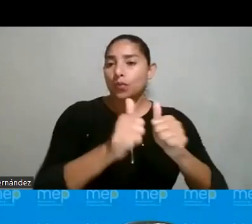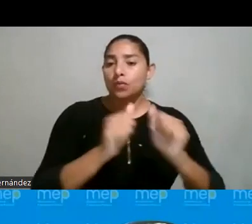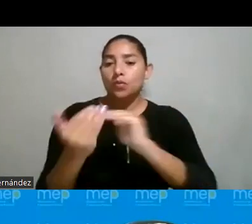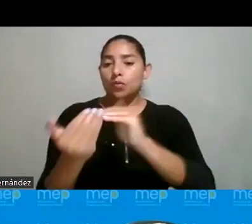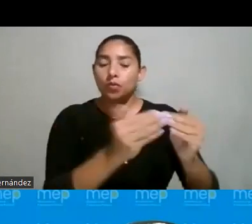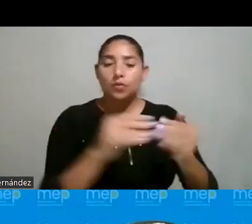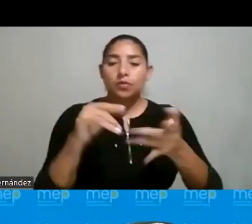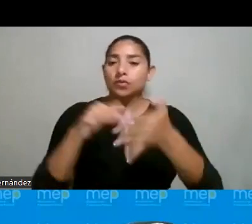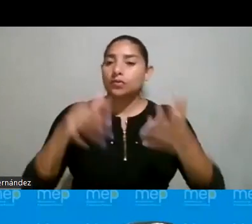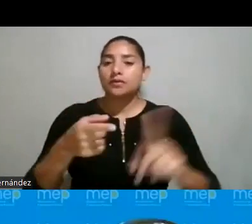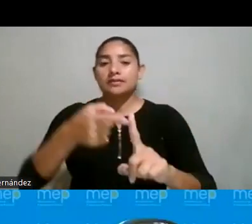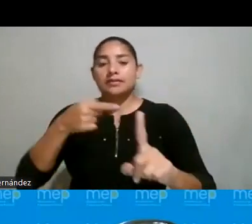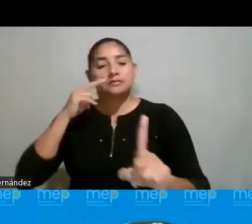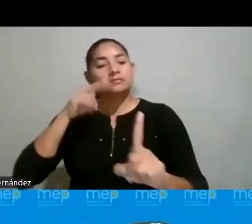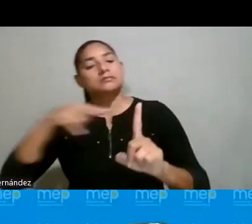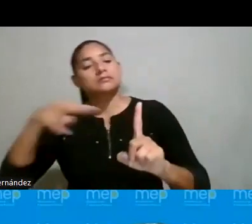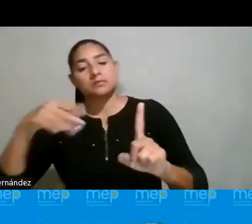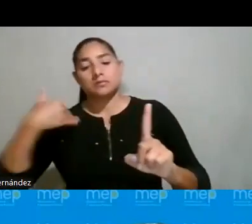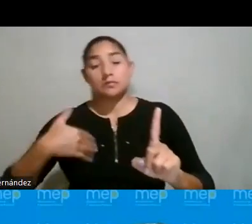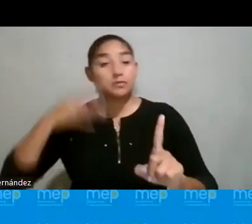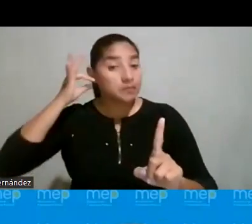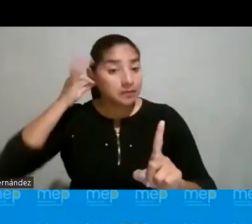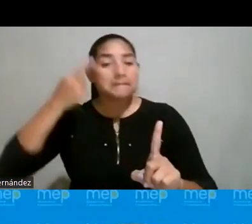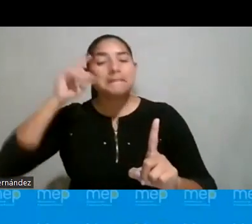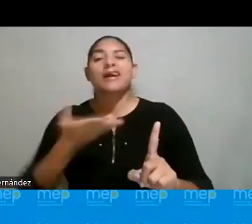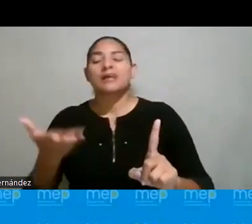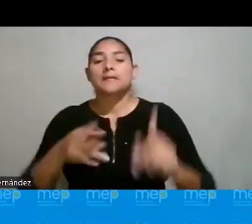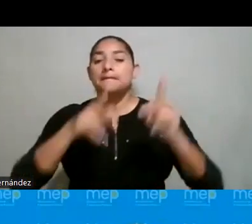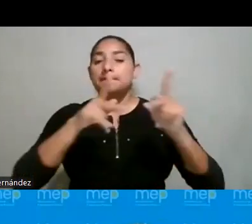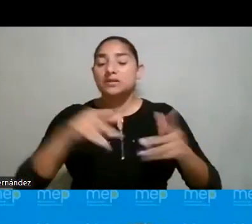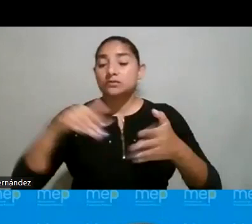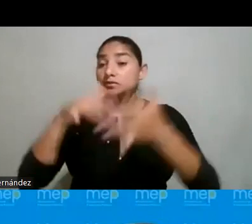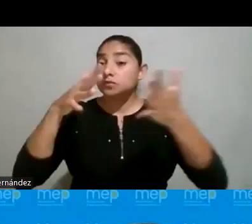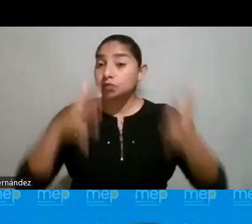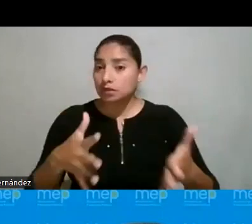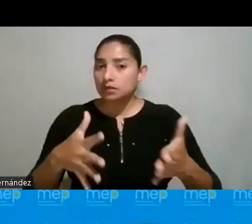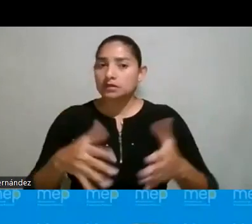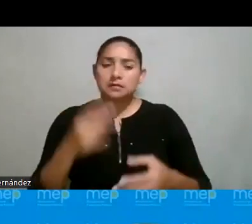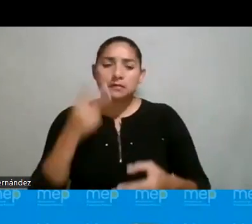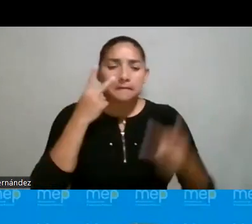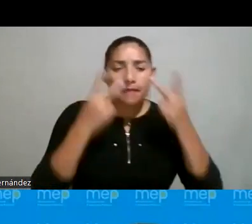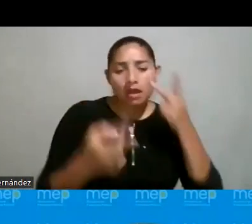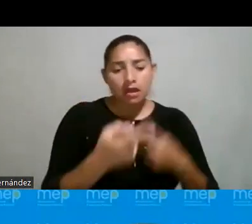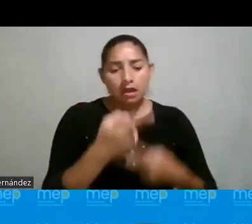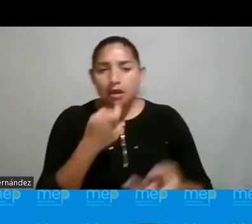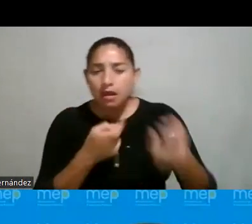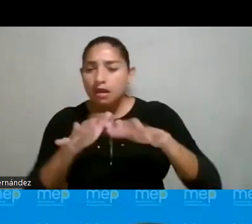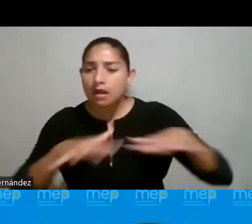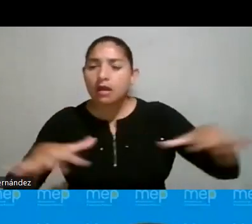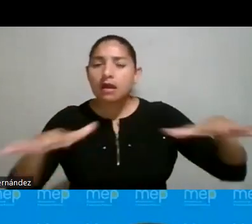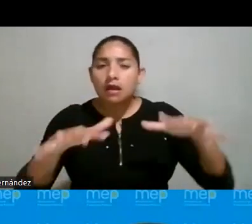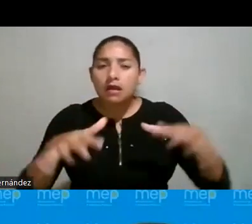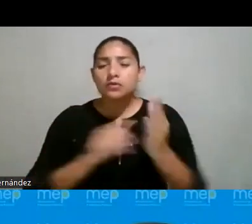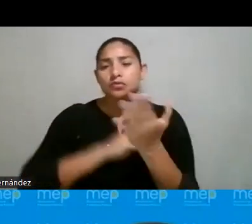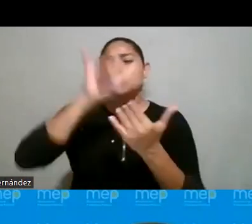estudiantil desde una perspectiva de género, para que las personas estudiantes exploren y valoren las áreas STEAM en sus